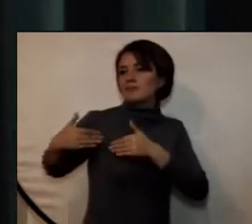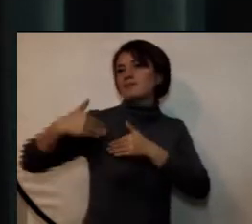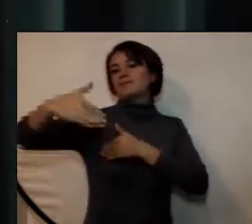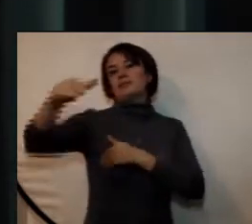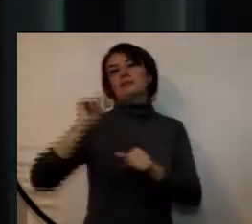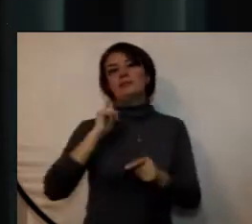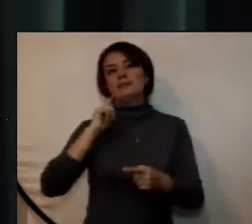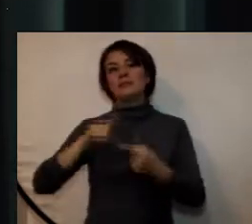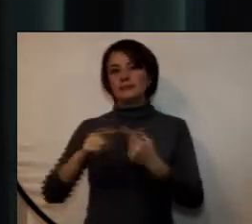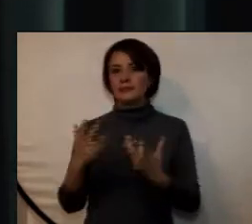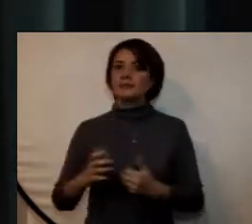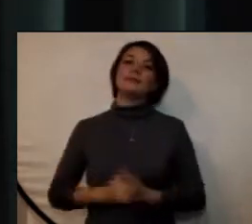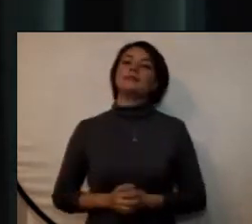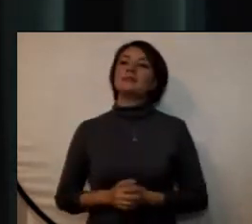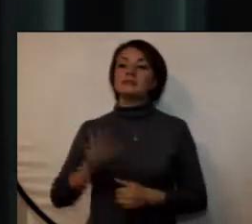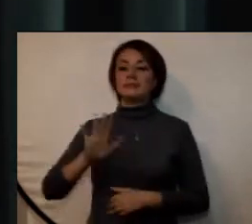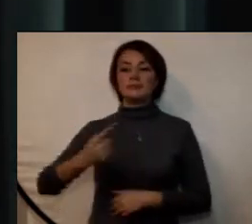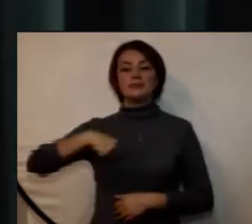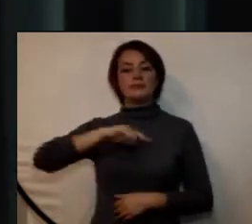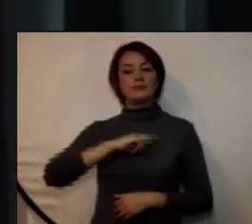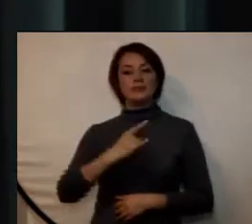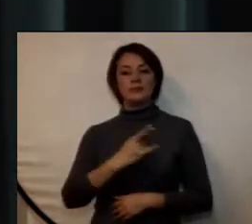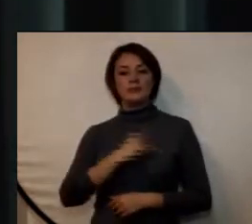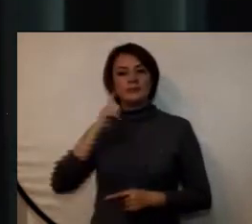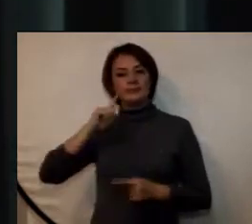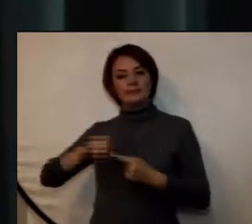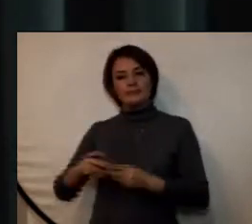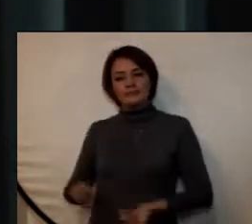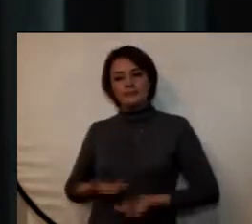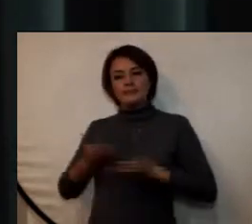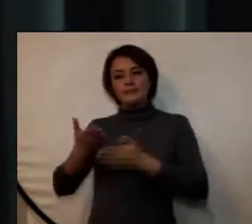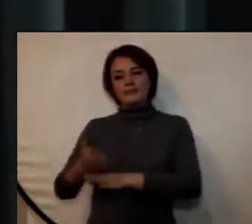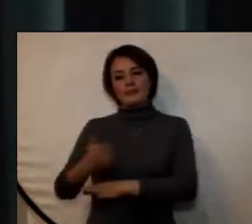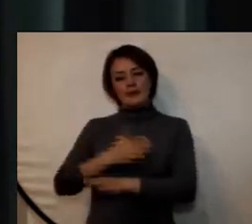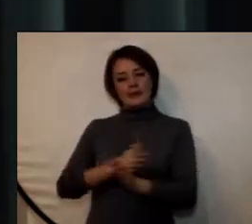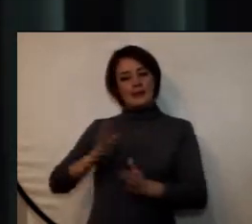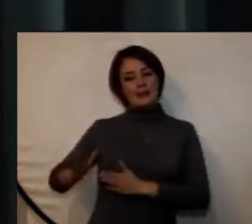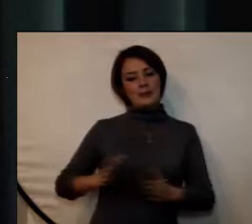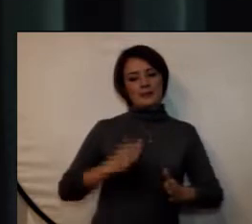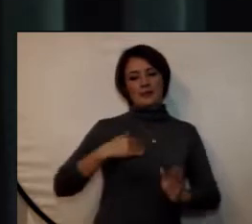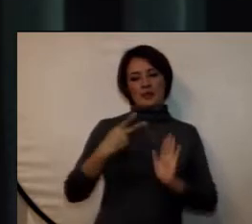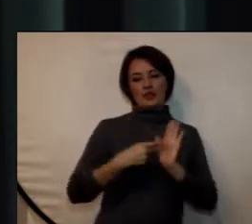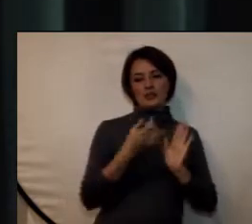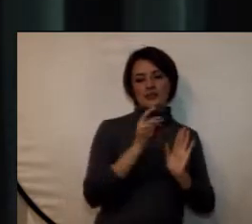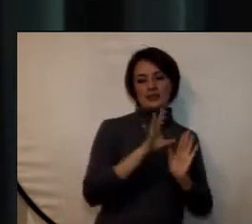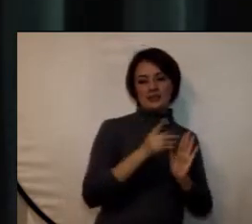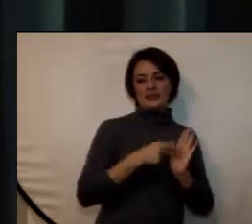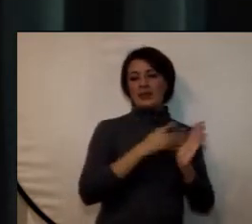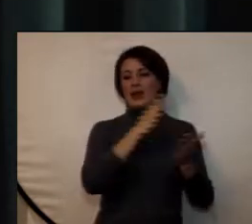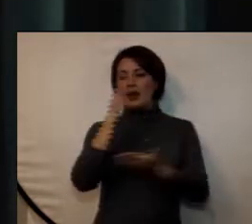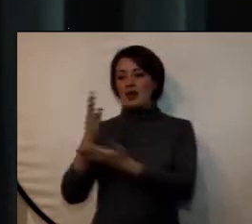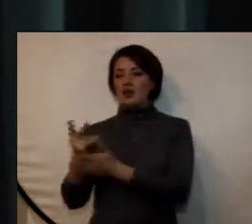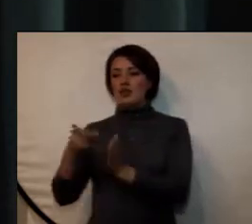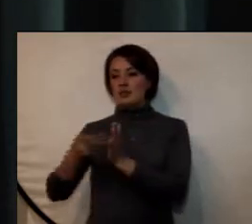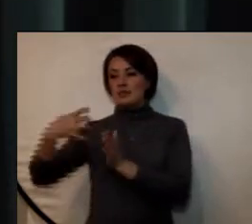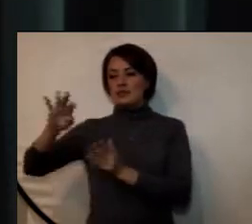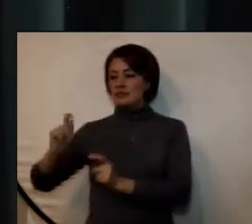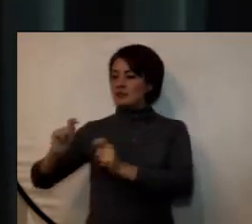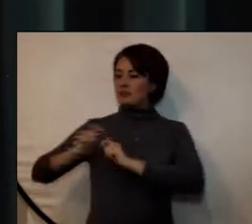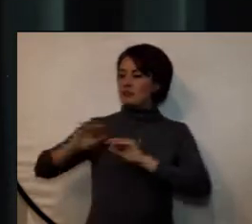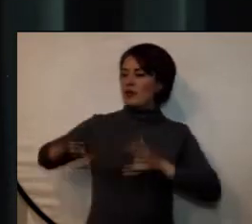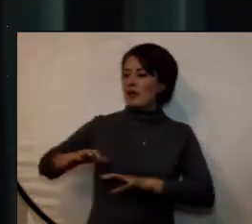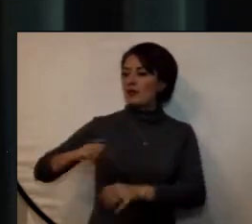En este sentido, la universidad que proyecté desde mi plan rectoral 2015-2019 y que he venido